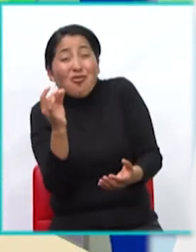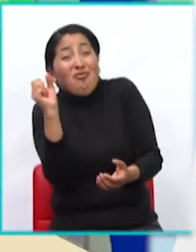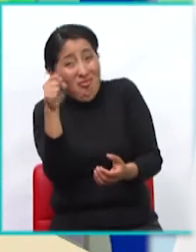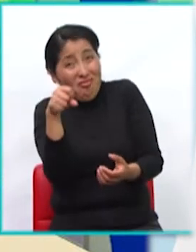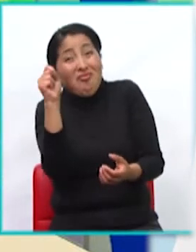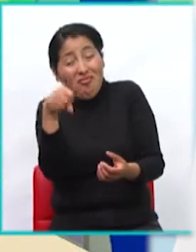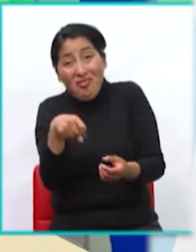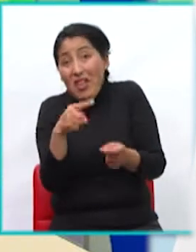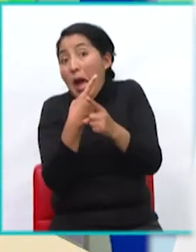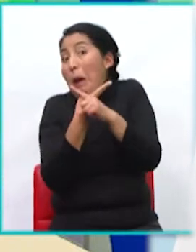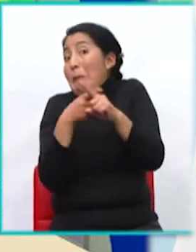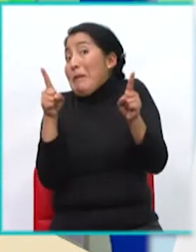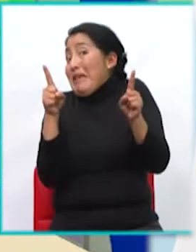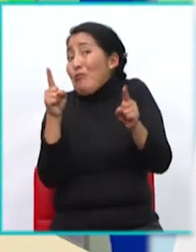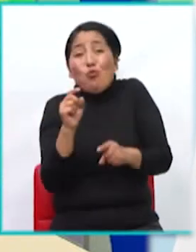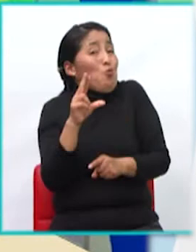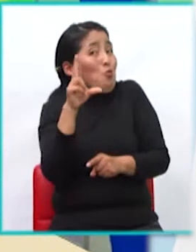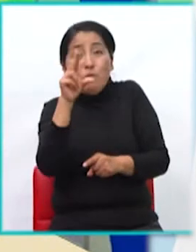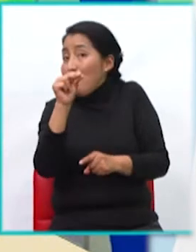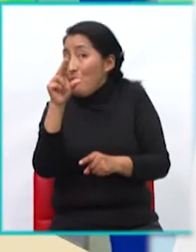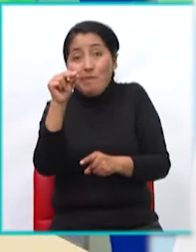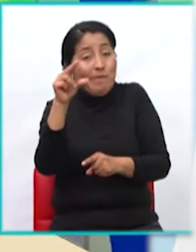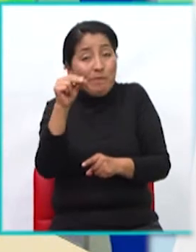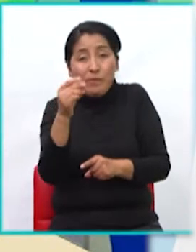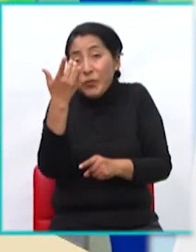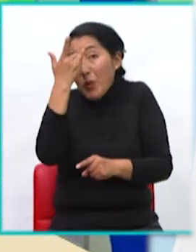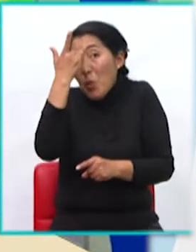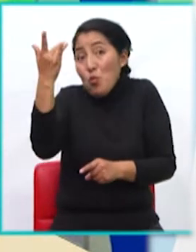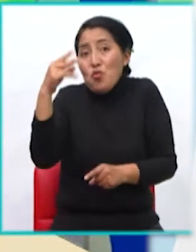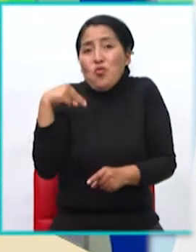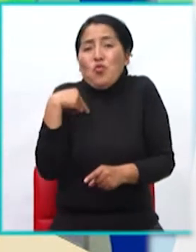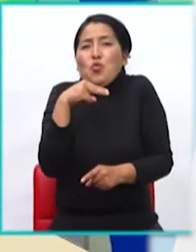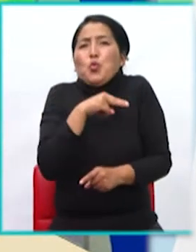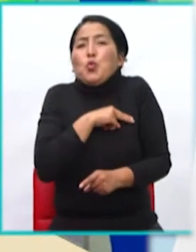Pero no. Porque nosotros queremos crecer...